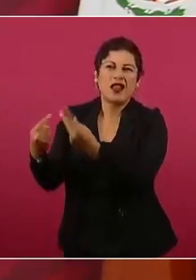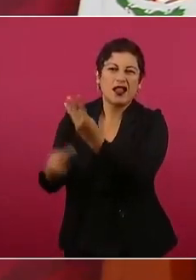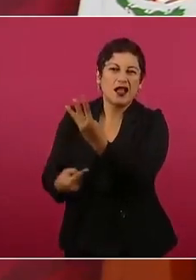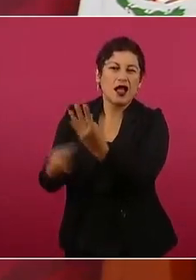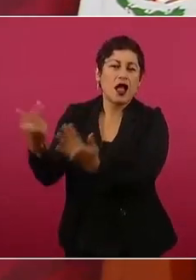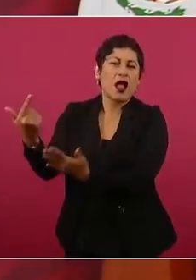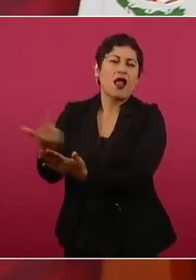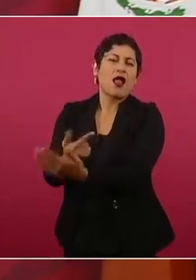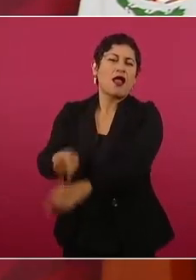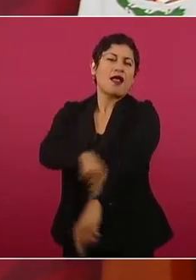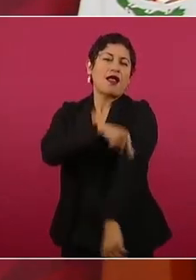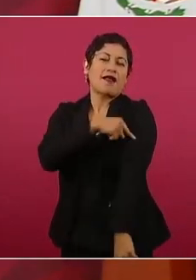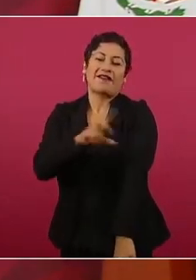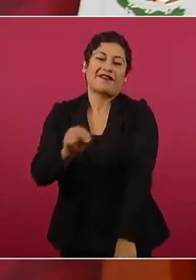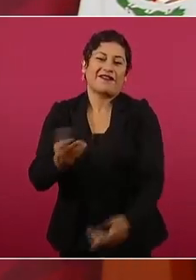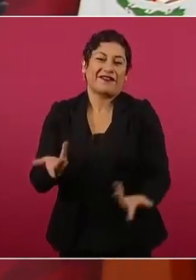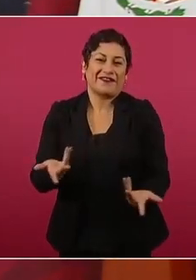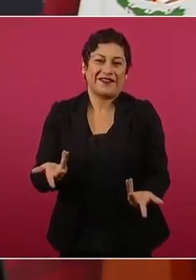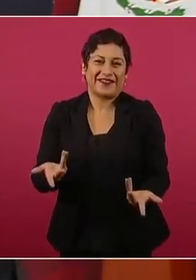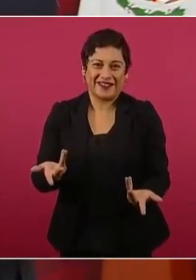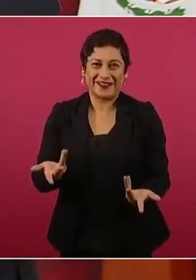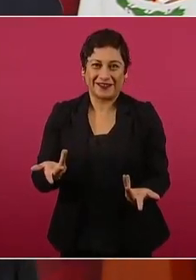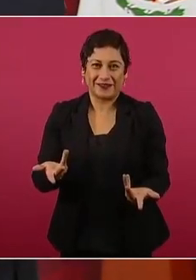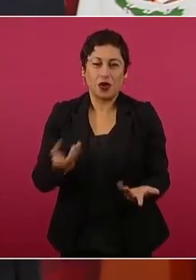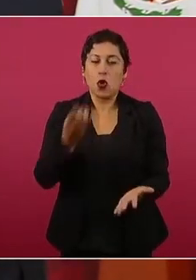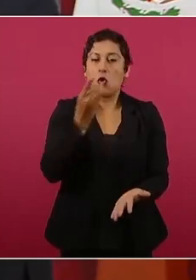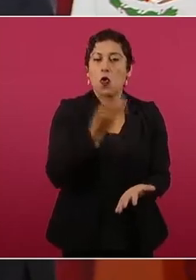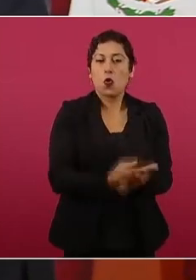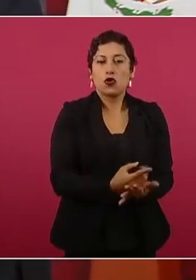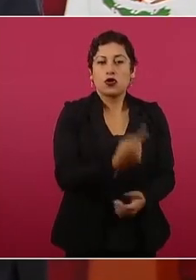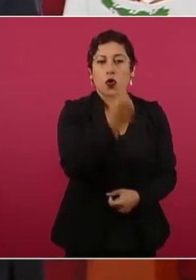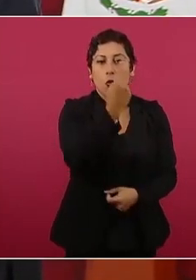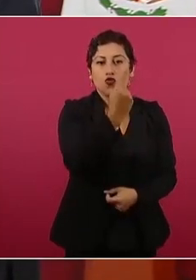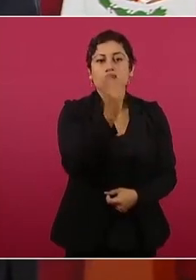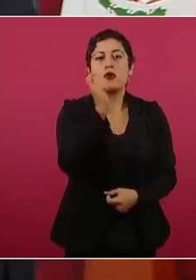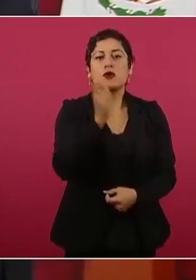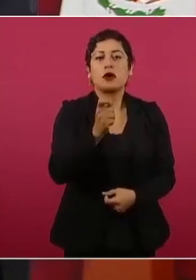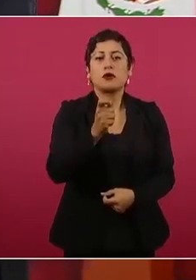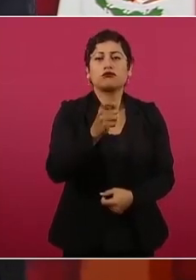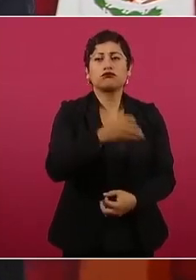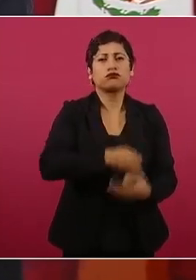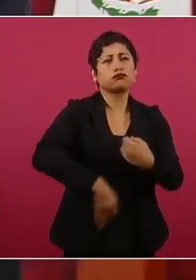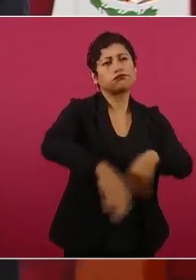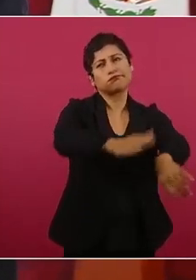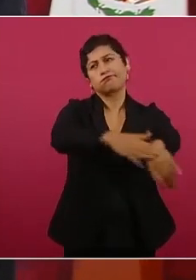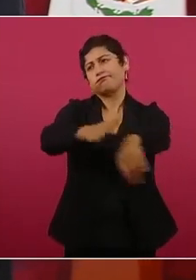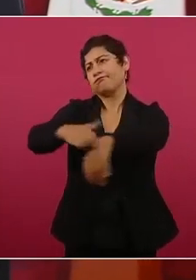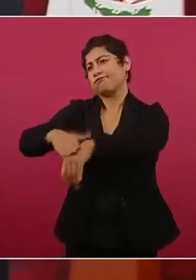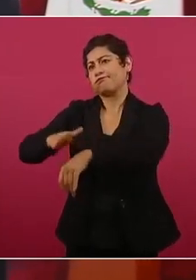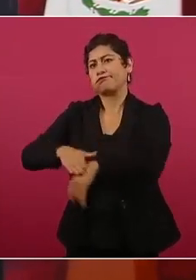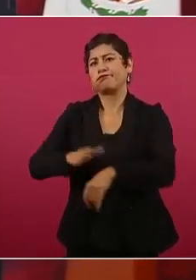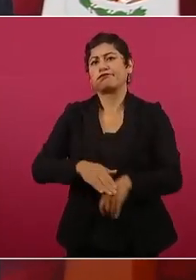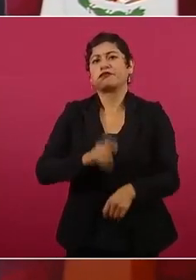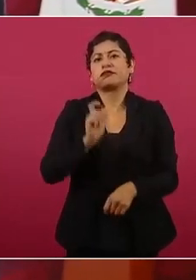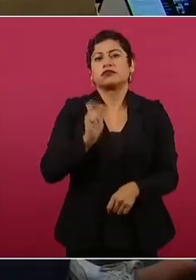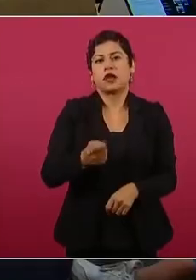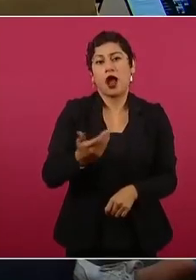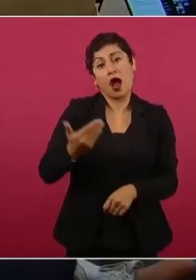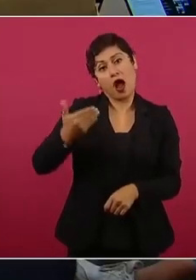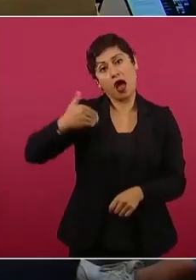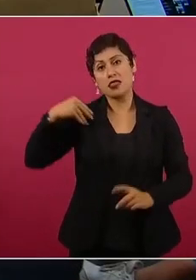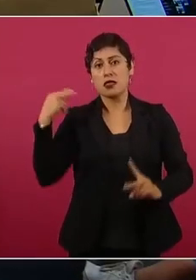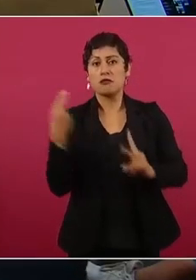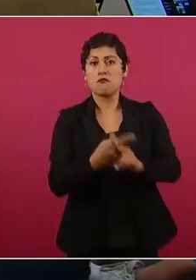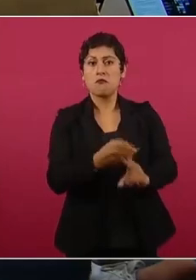que se condenara el asesinato de Madero y se restableciera la